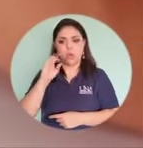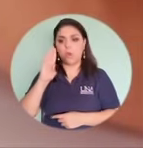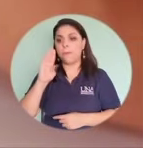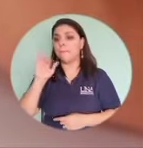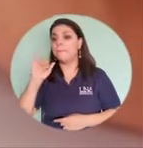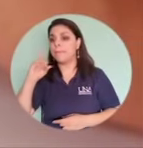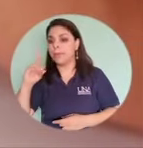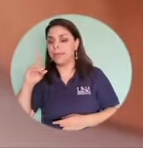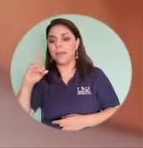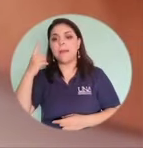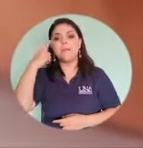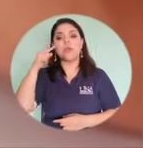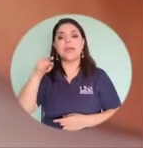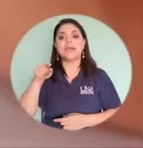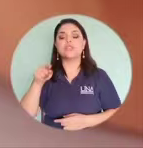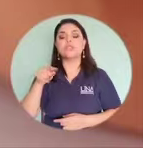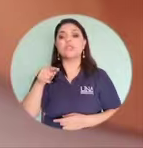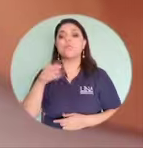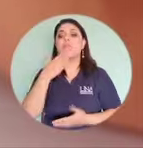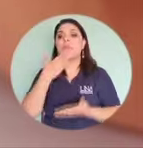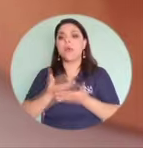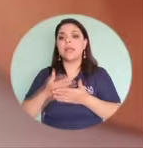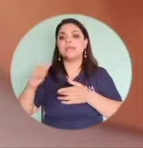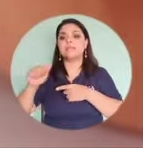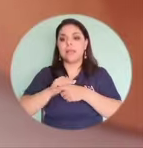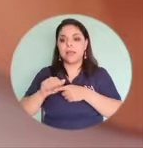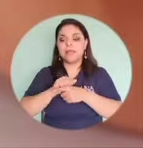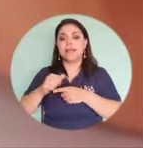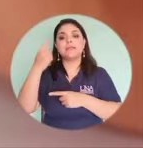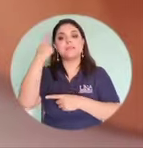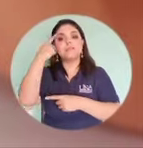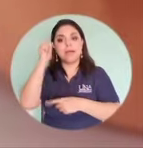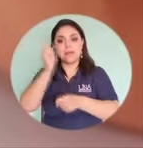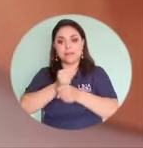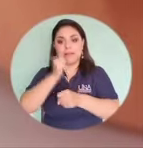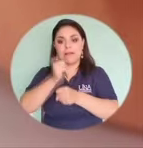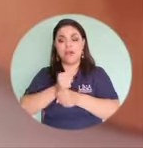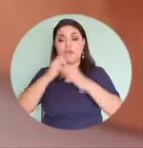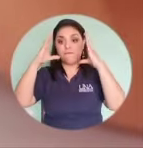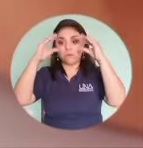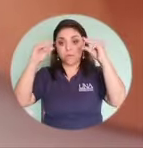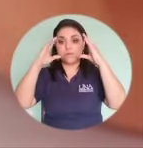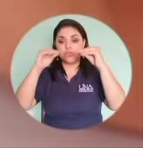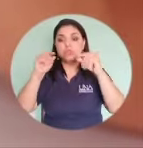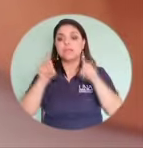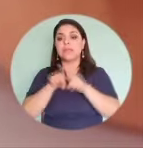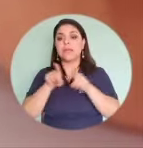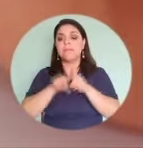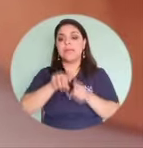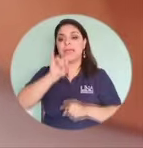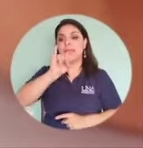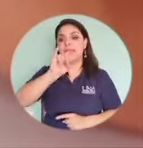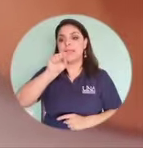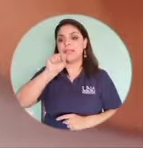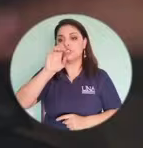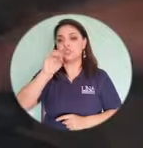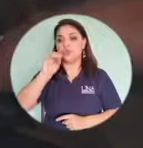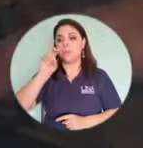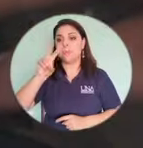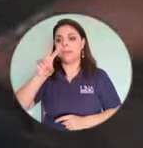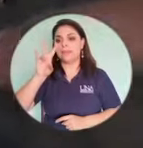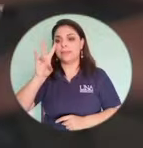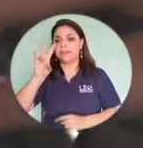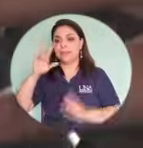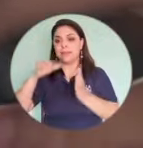buenas prácticas para la gestión de tecnología y la información. También la ISO 27001, que es la ISO que protege la seguridad de la